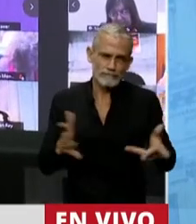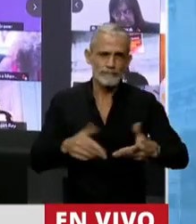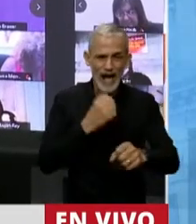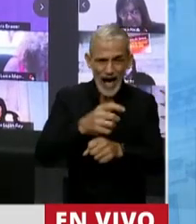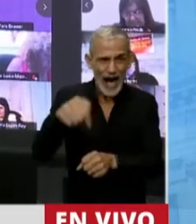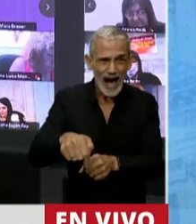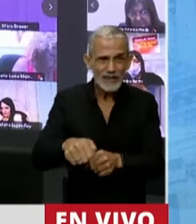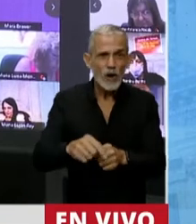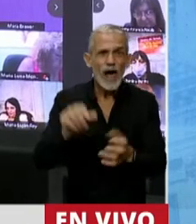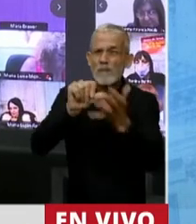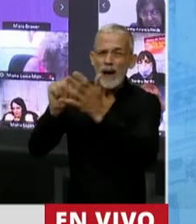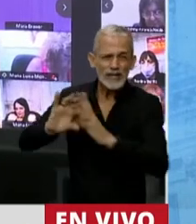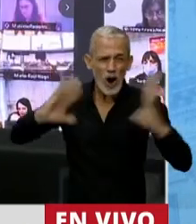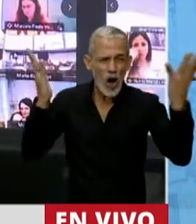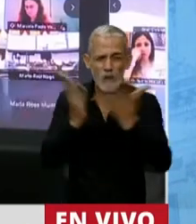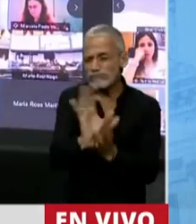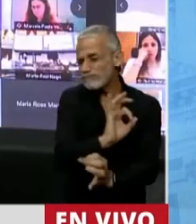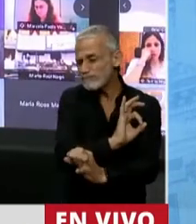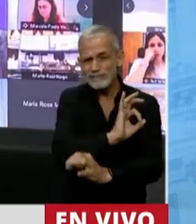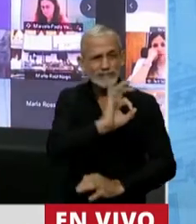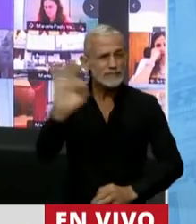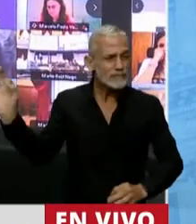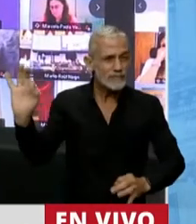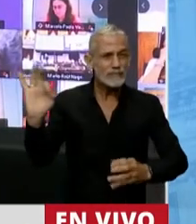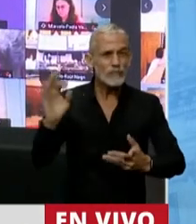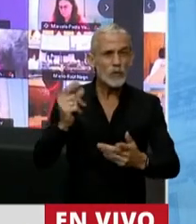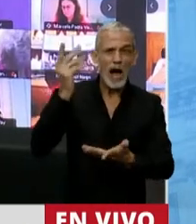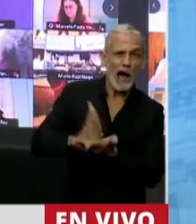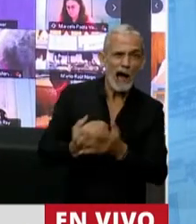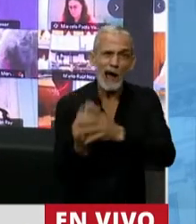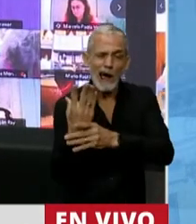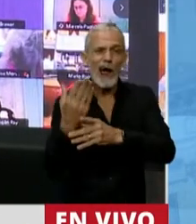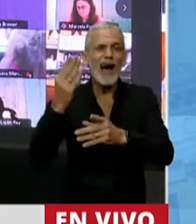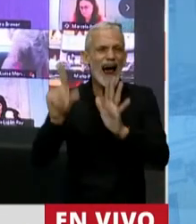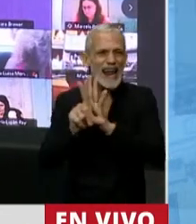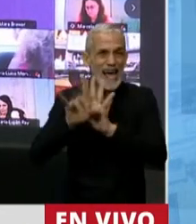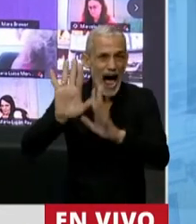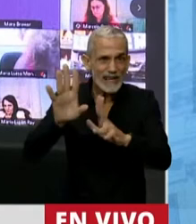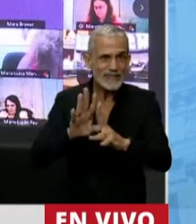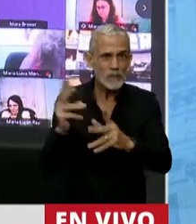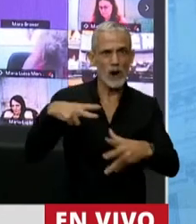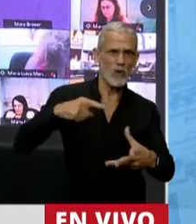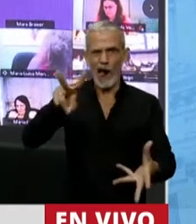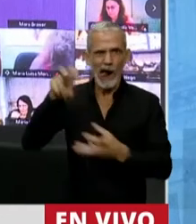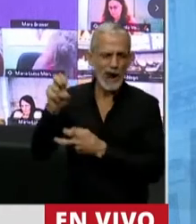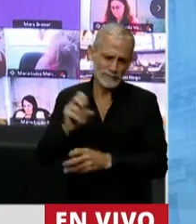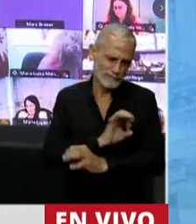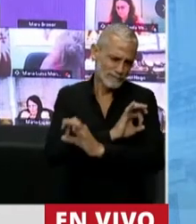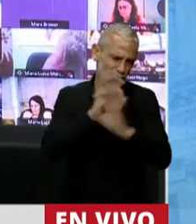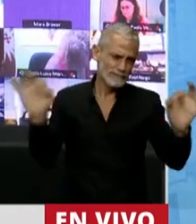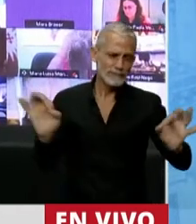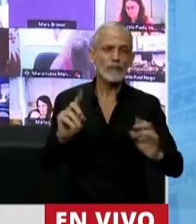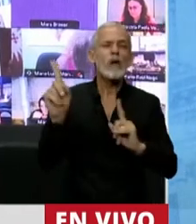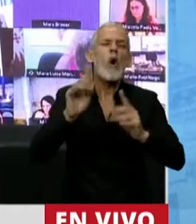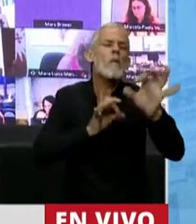fecha, no hay ningún país, ningún país que haya sancionado una ley de estas características extraordinarias, a pesar